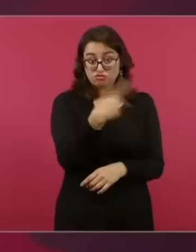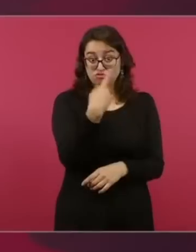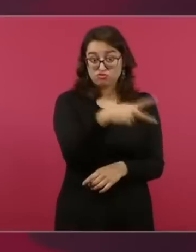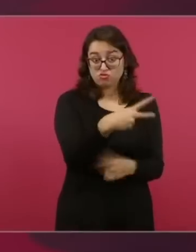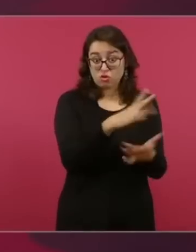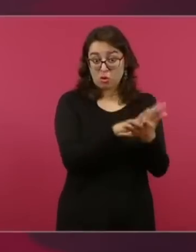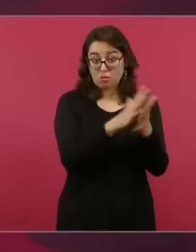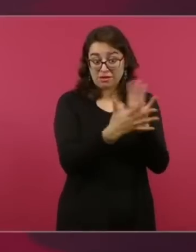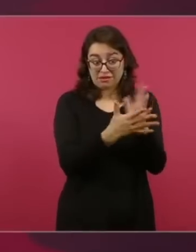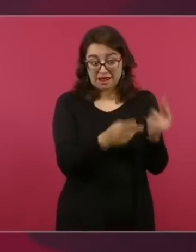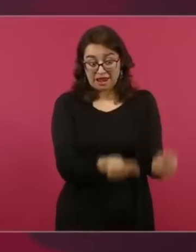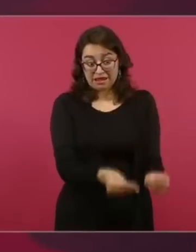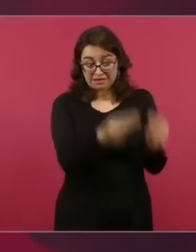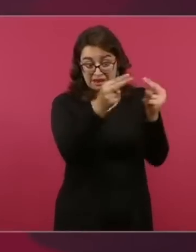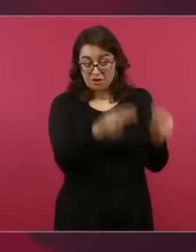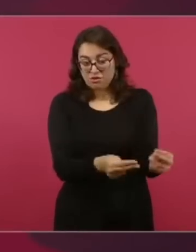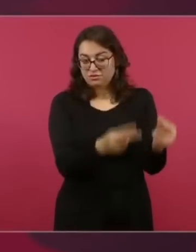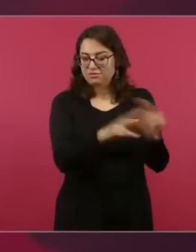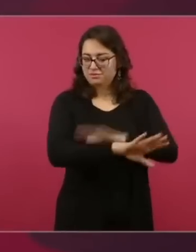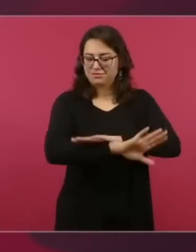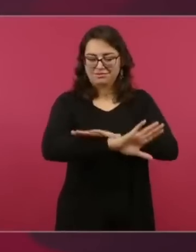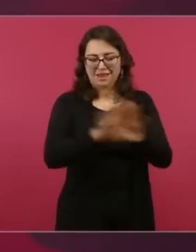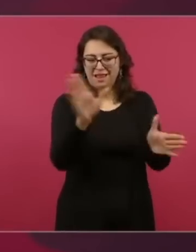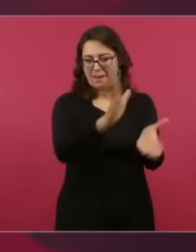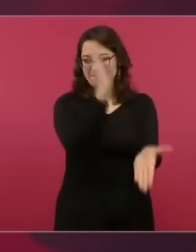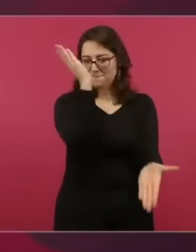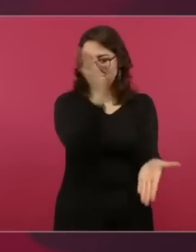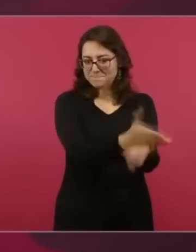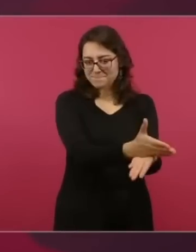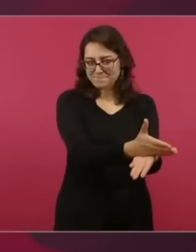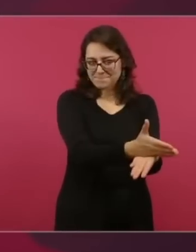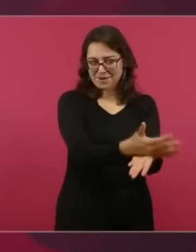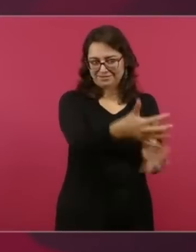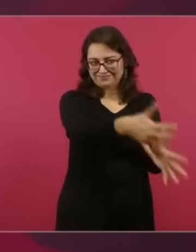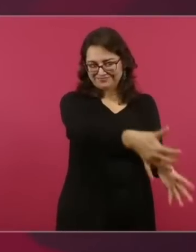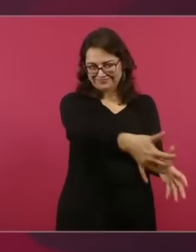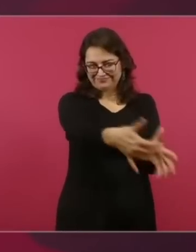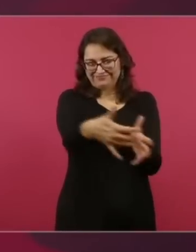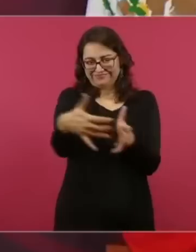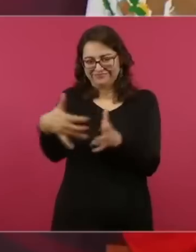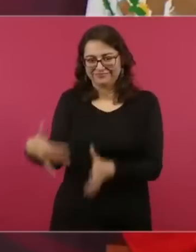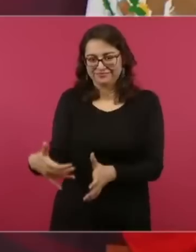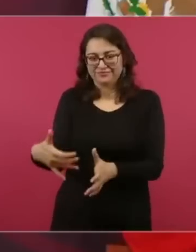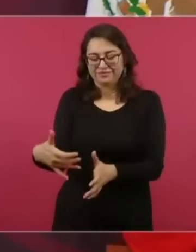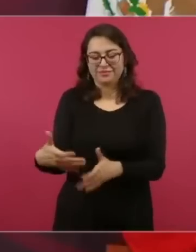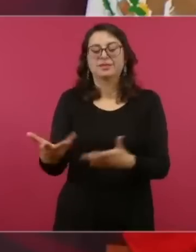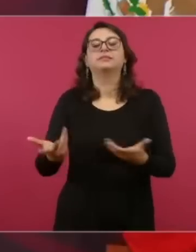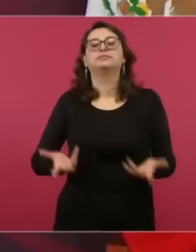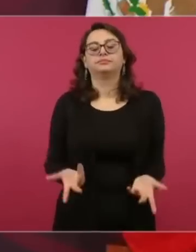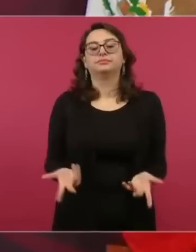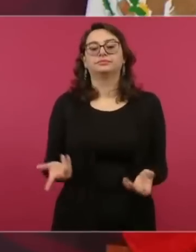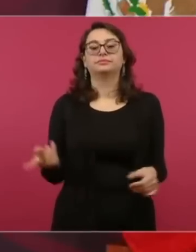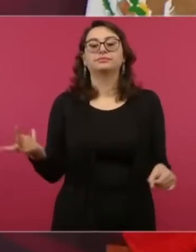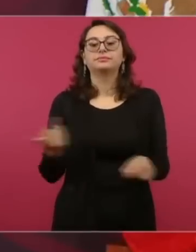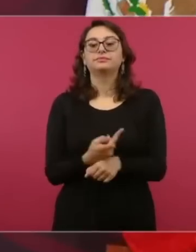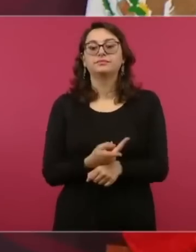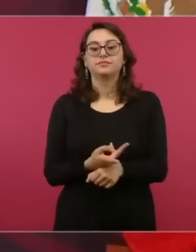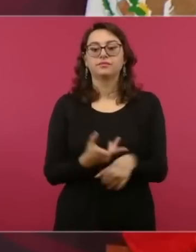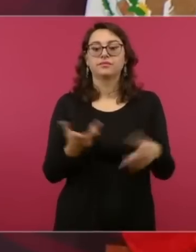de los grupos conservadores, se oponían los